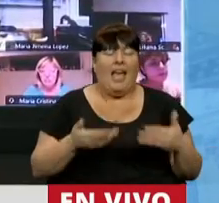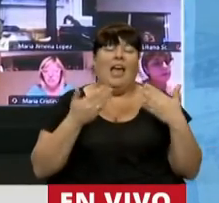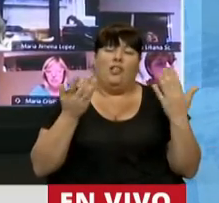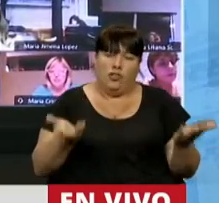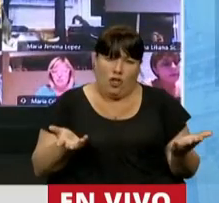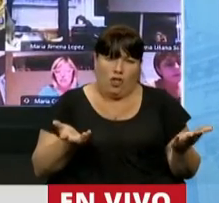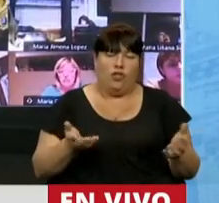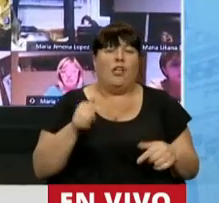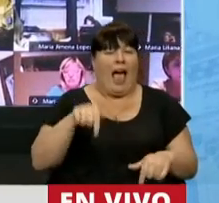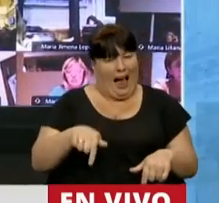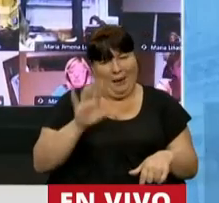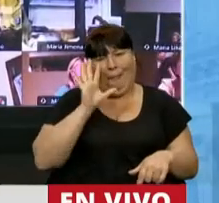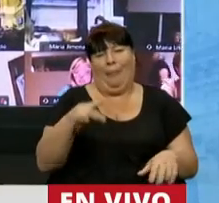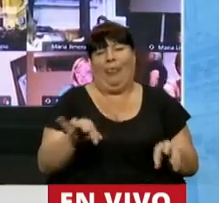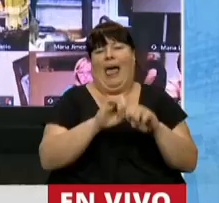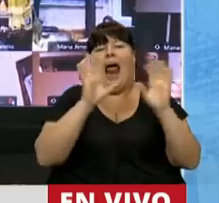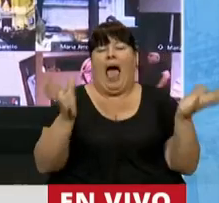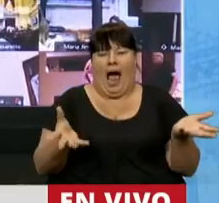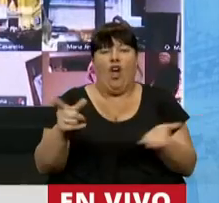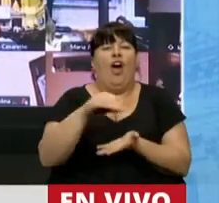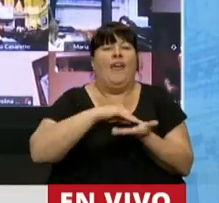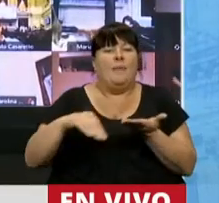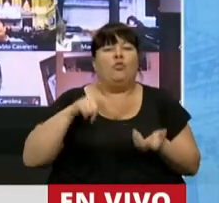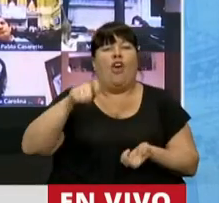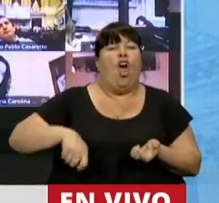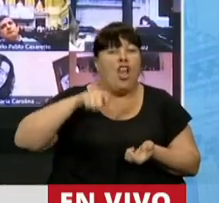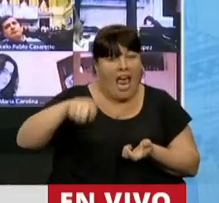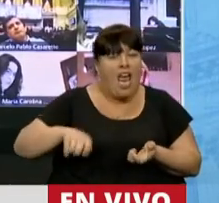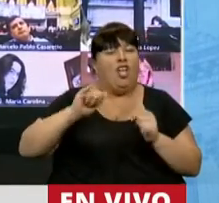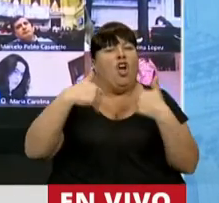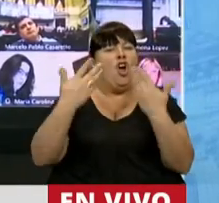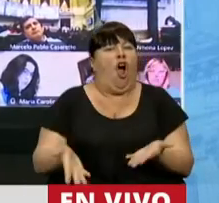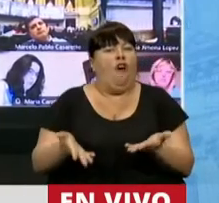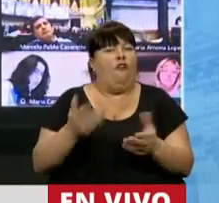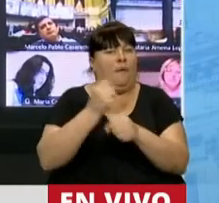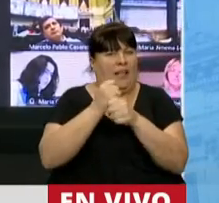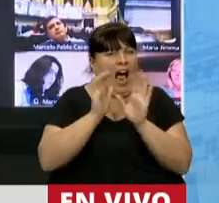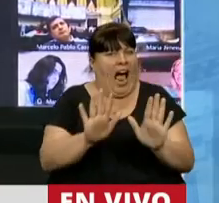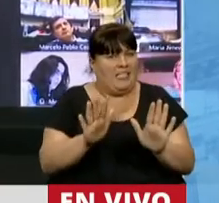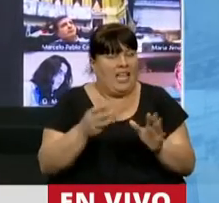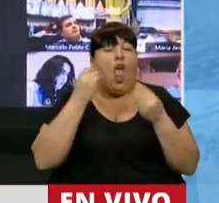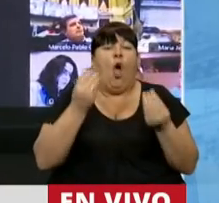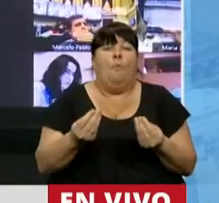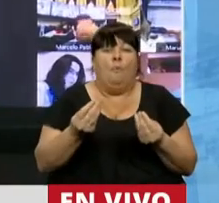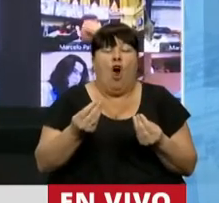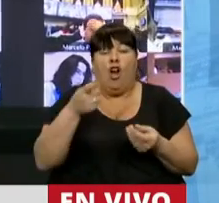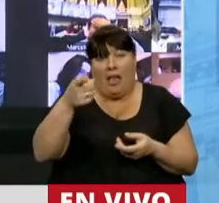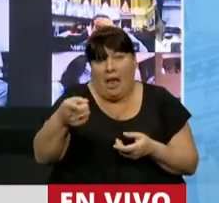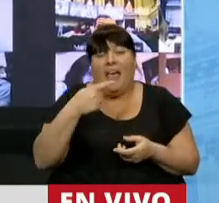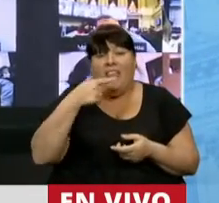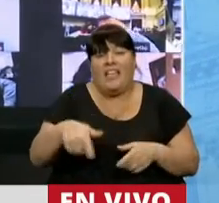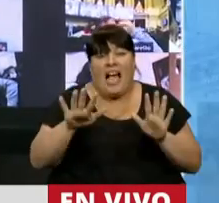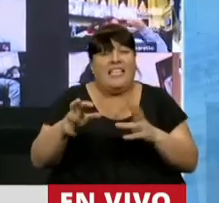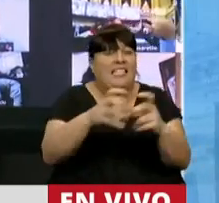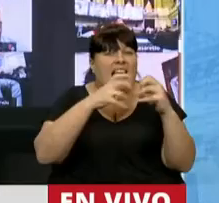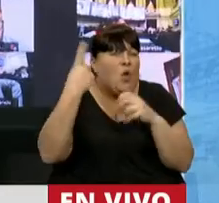Entonces, acá queda claro, el diputado Negri convalidó este funcionamiento porque entendió que esta